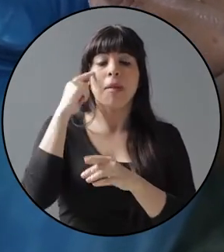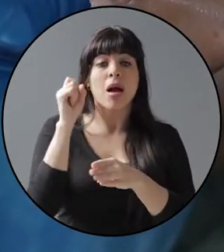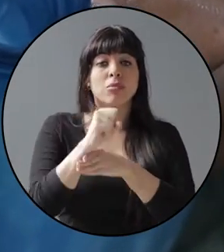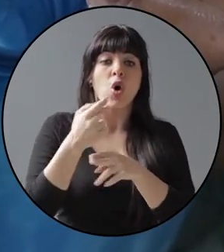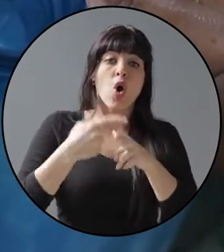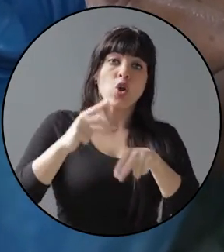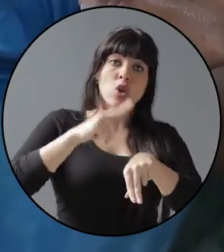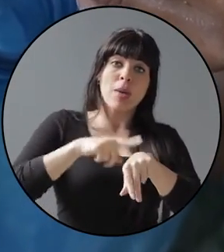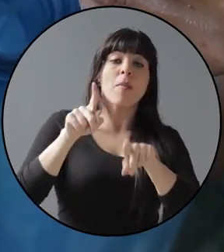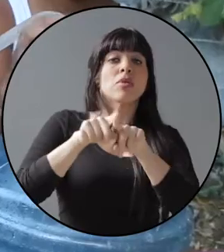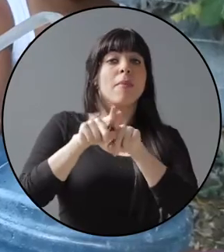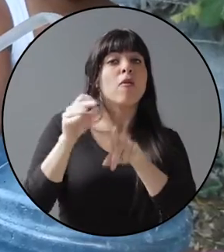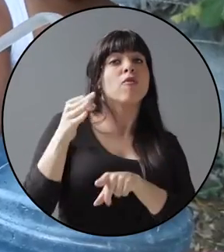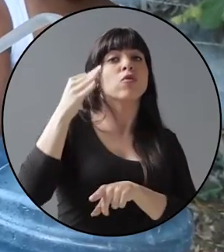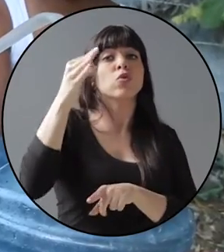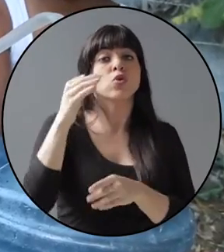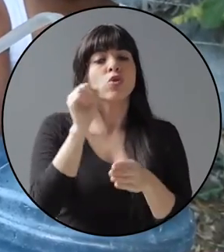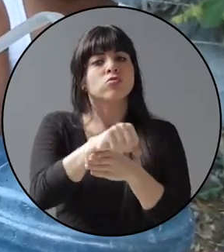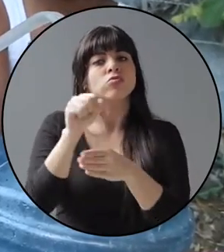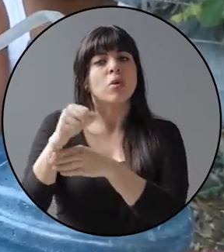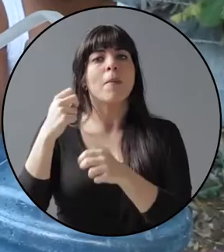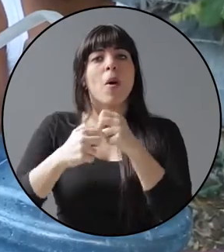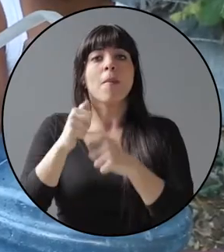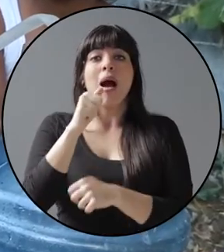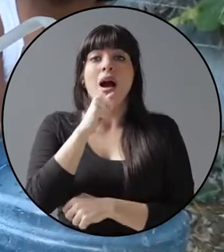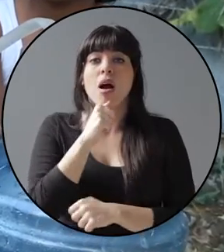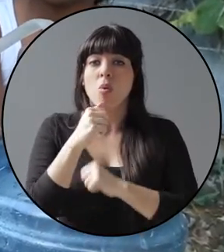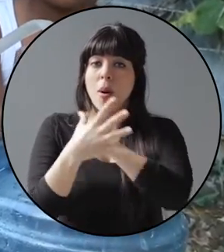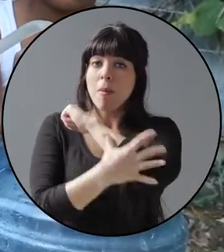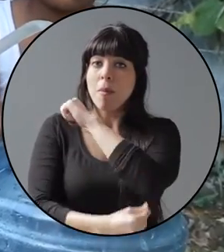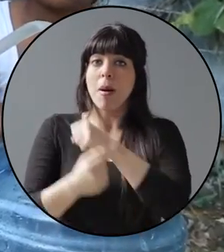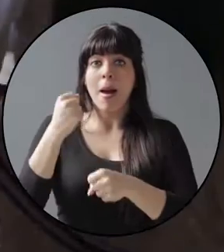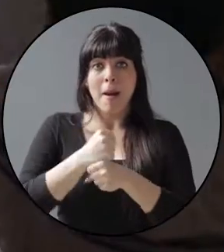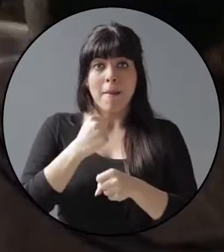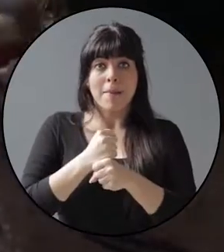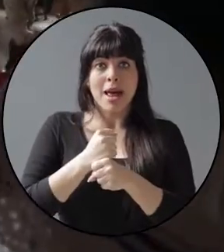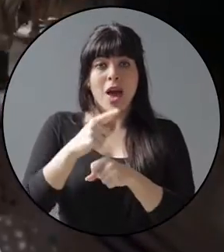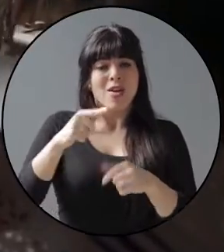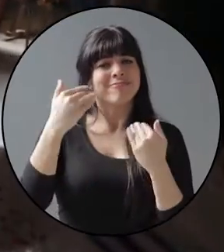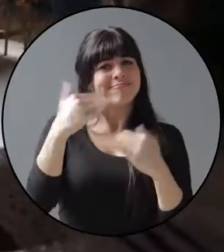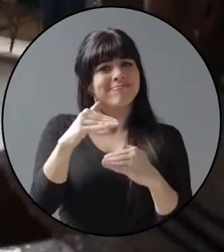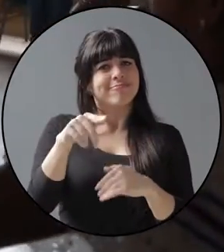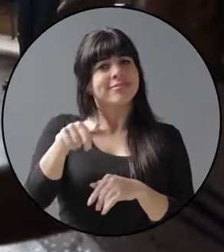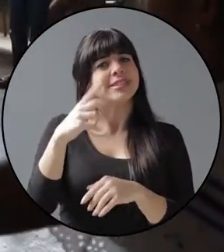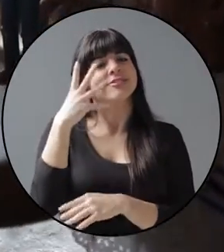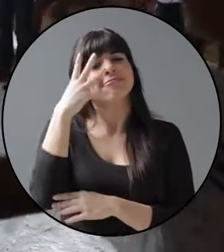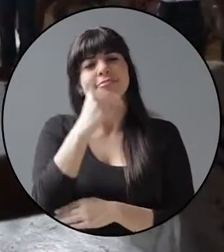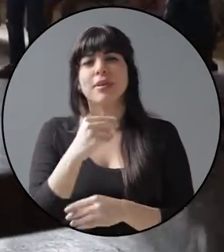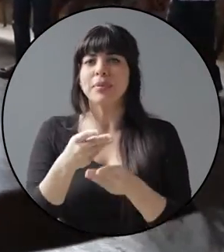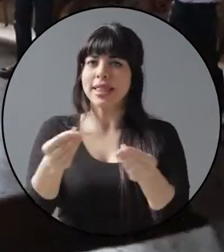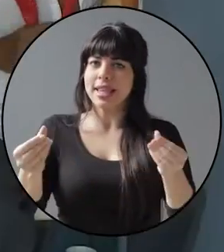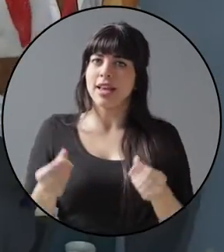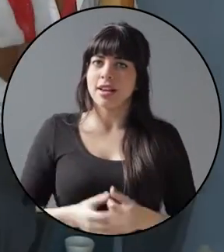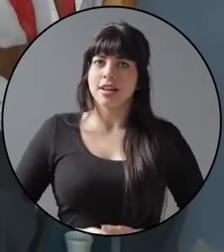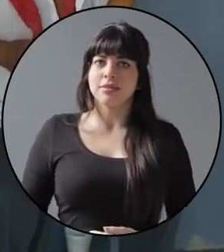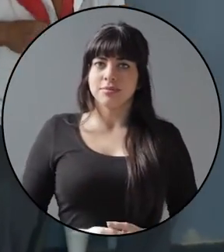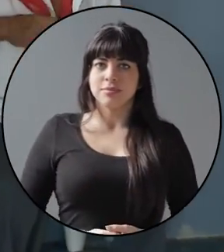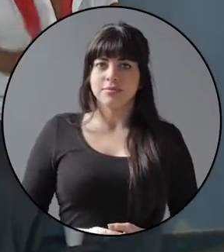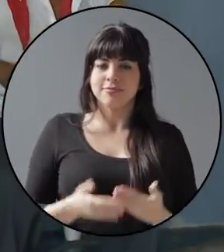corto y largo plazo los problemas de agua, pobreza y empleo que limitan a esta hermosa tierra.